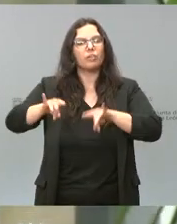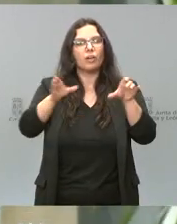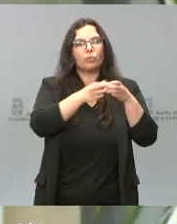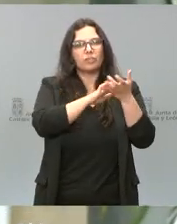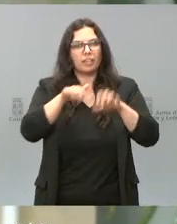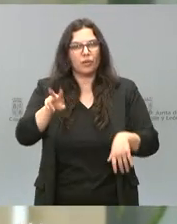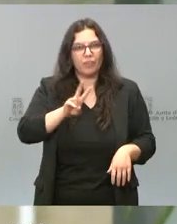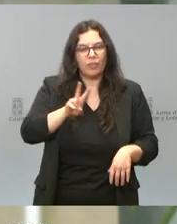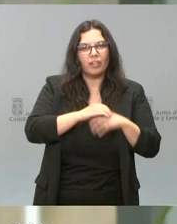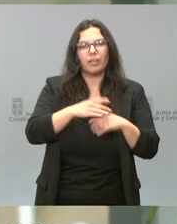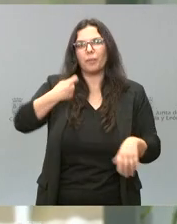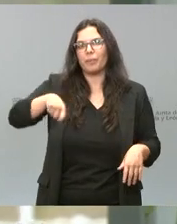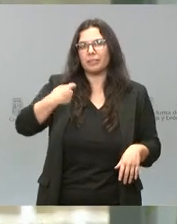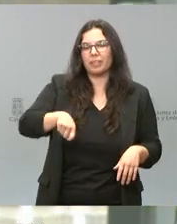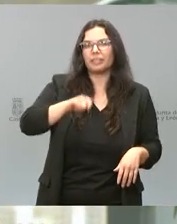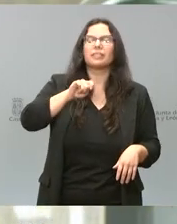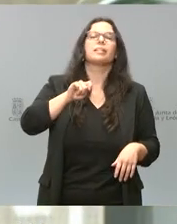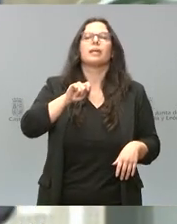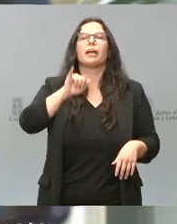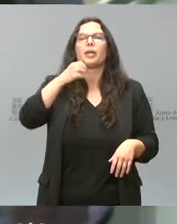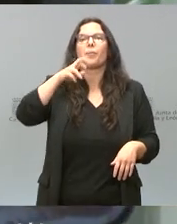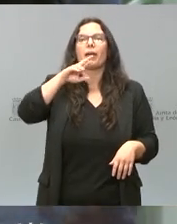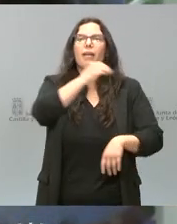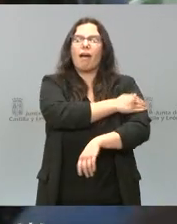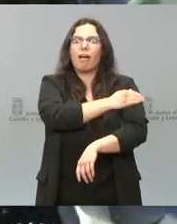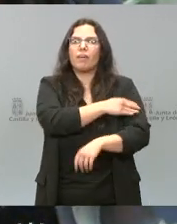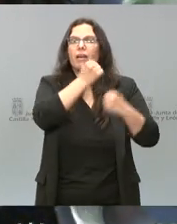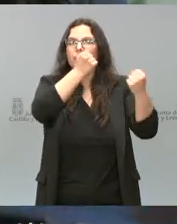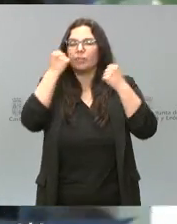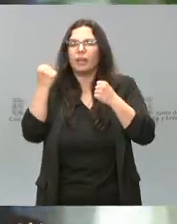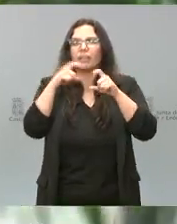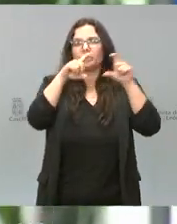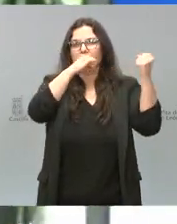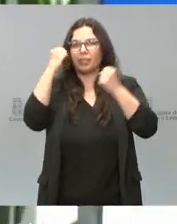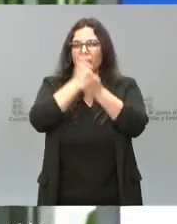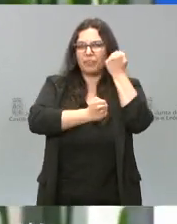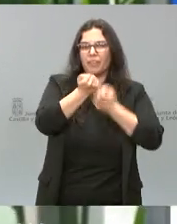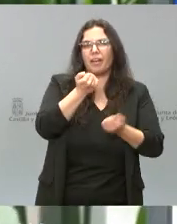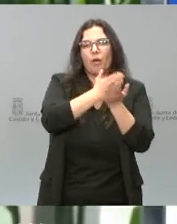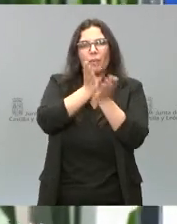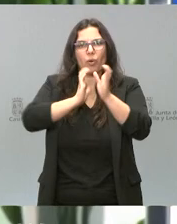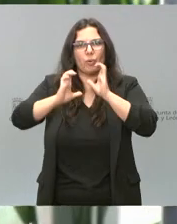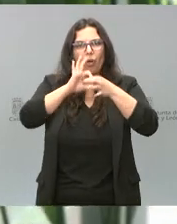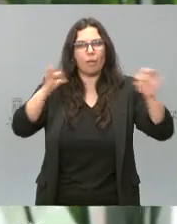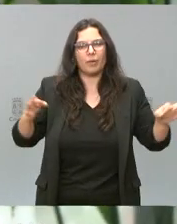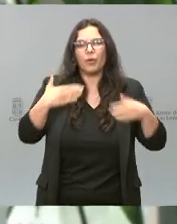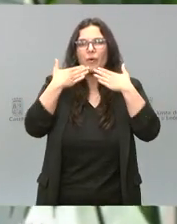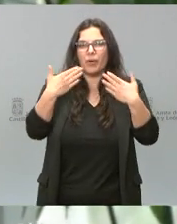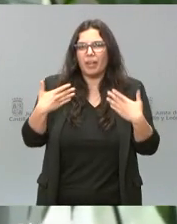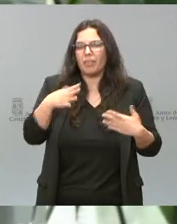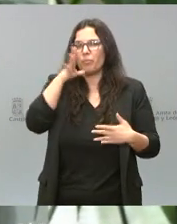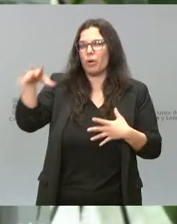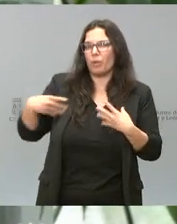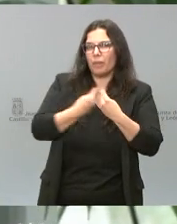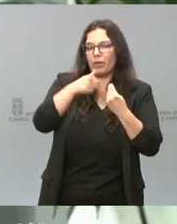Humberto Lid, presidente de Villabal, autoridades, entidades financieras, medios de comunicación, amigos, muchísimas gracias por acompañarnos.